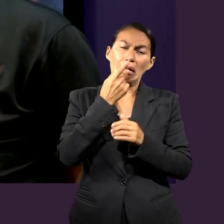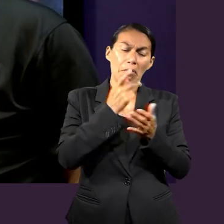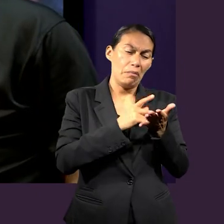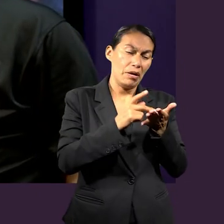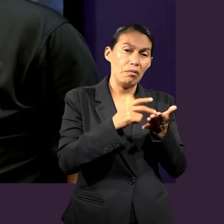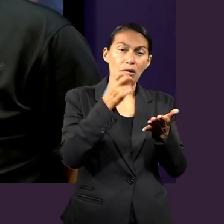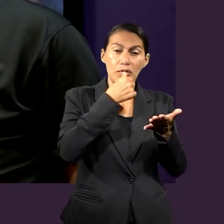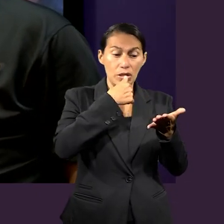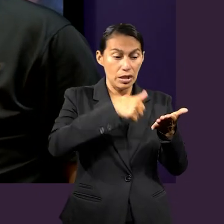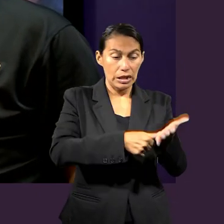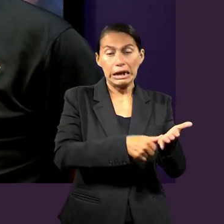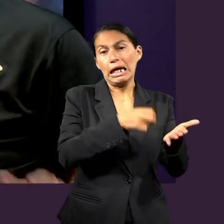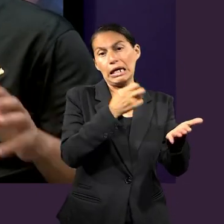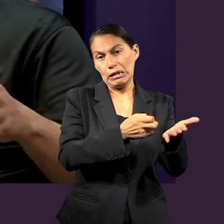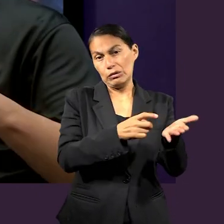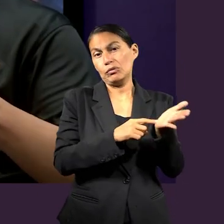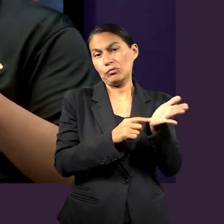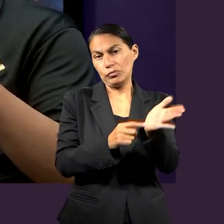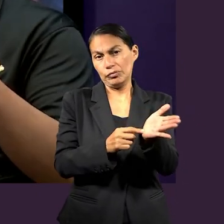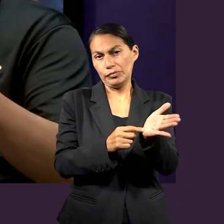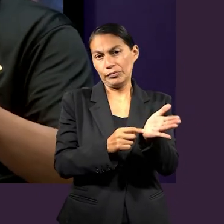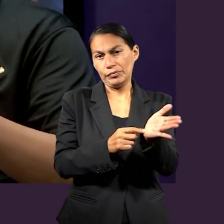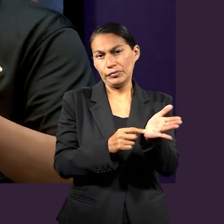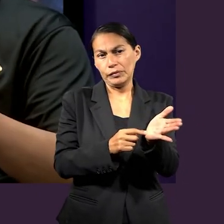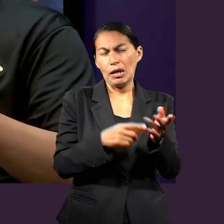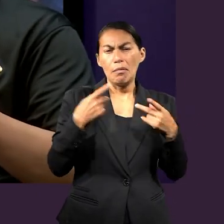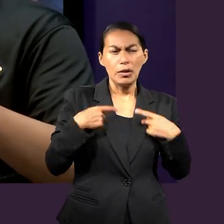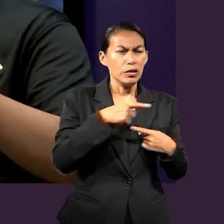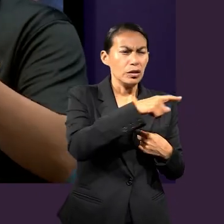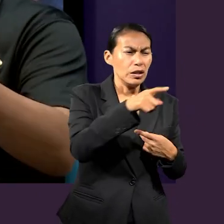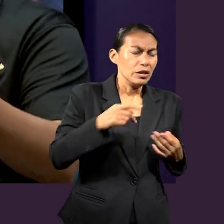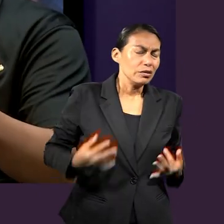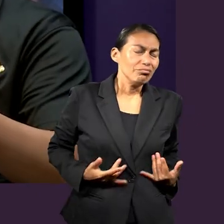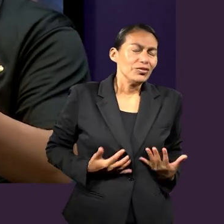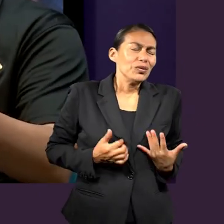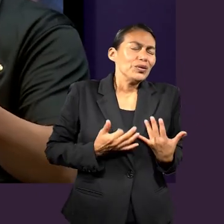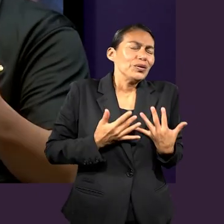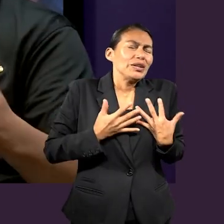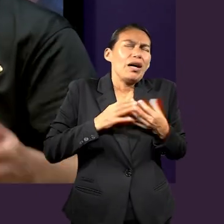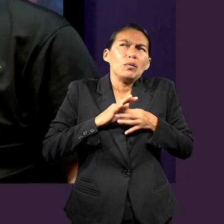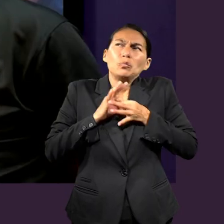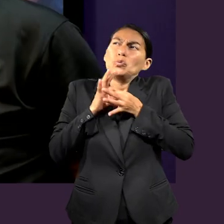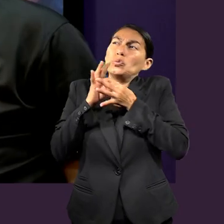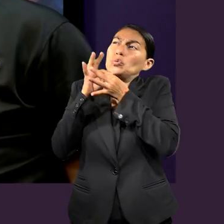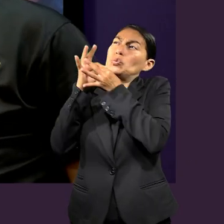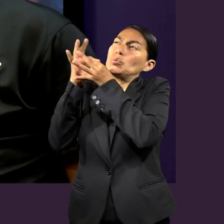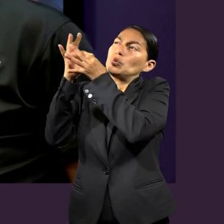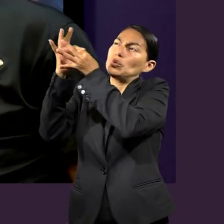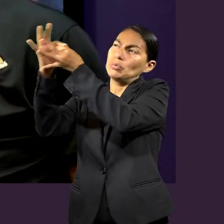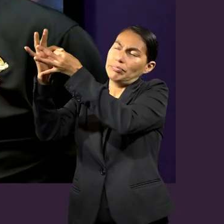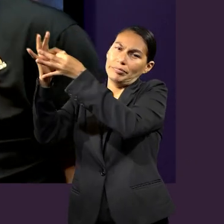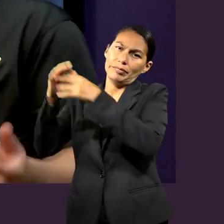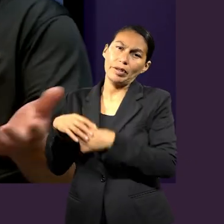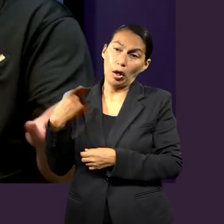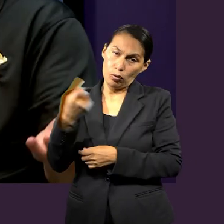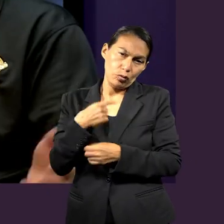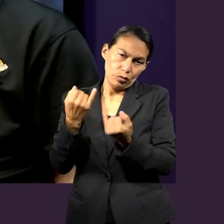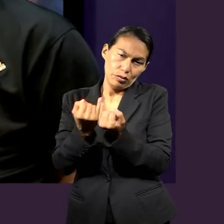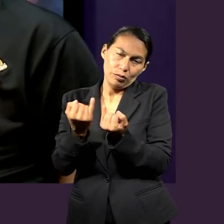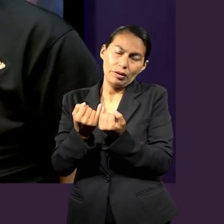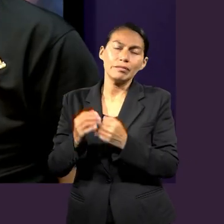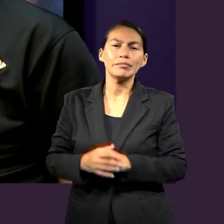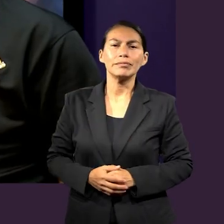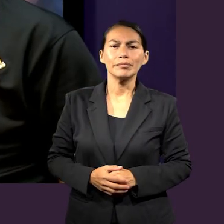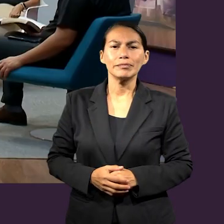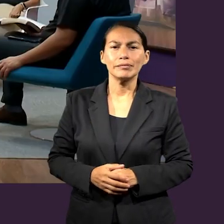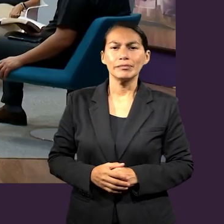Pablo, a través de esta carta, es lo que está queriendo de alguna forma reavivar o motivar en las personas de Éfeso y obviamente